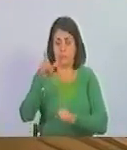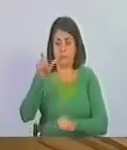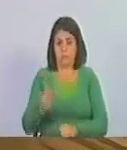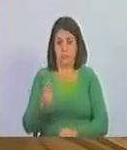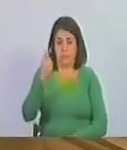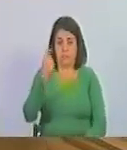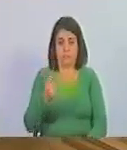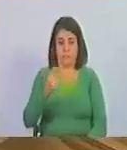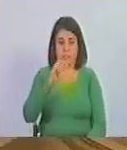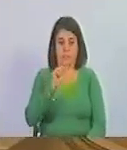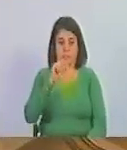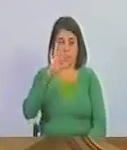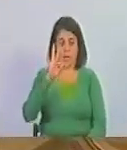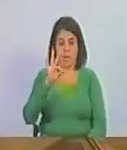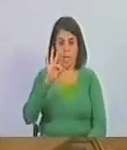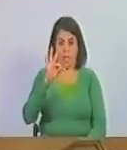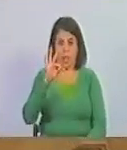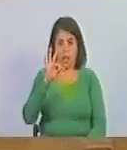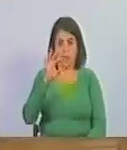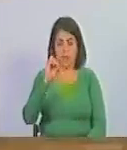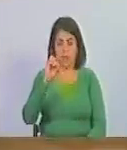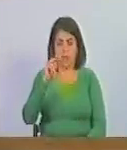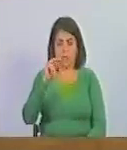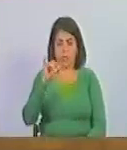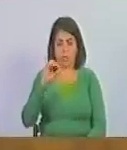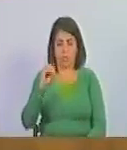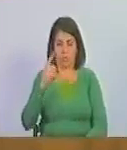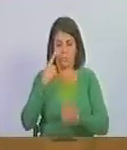palabra al diputado alfonso campos que es un